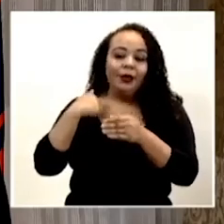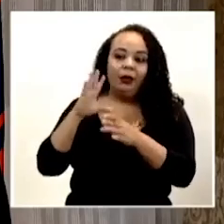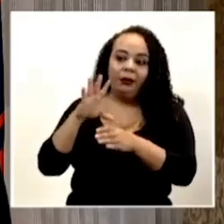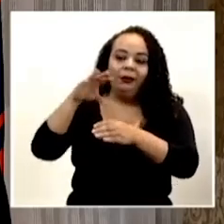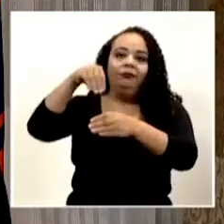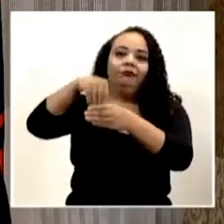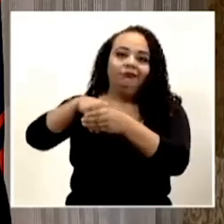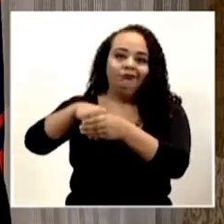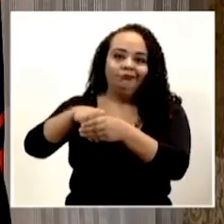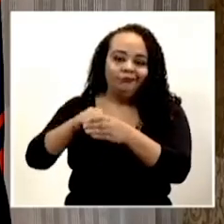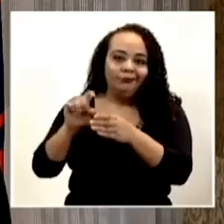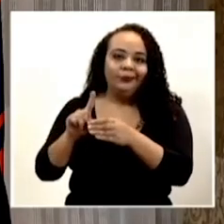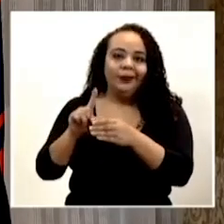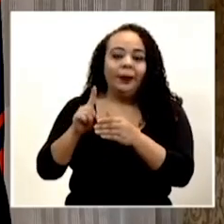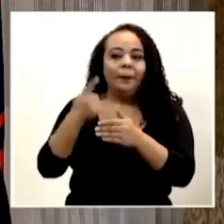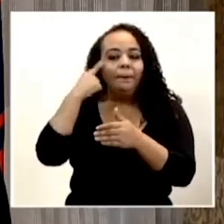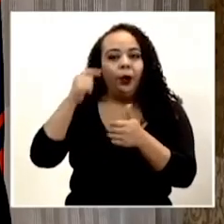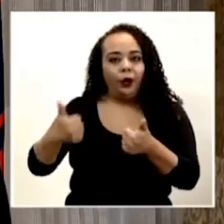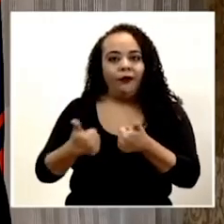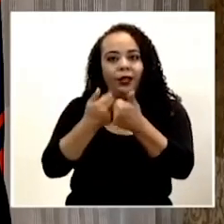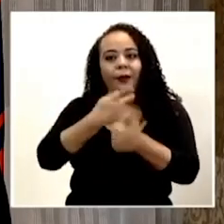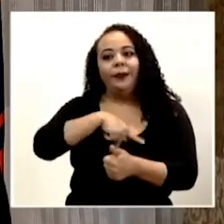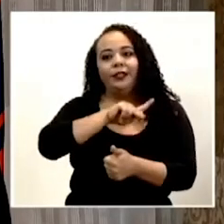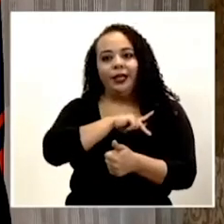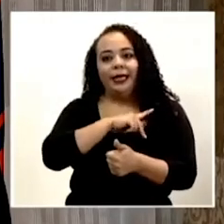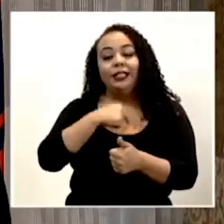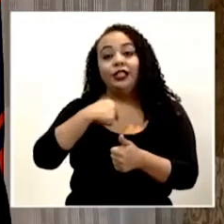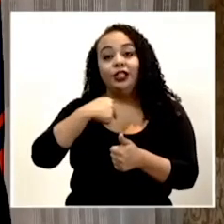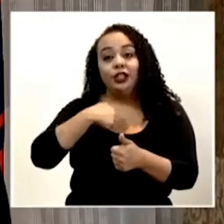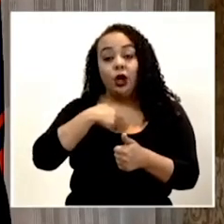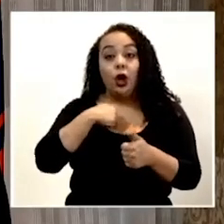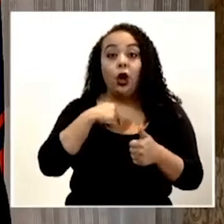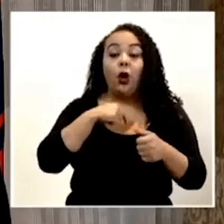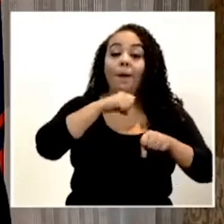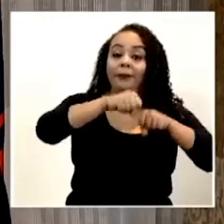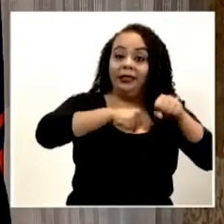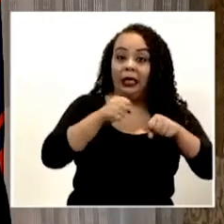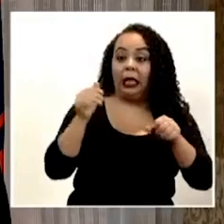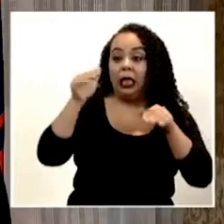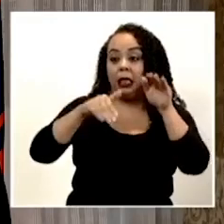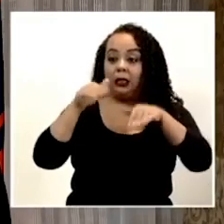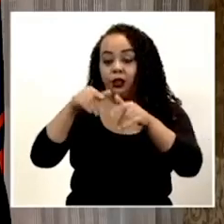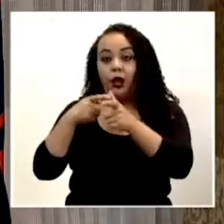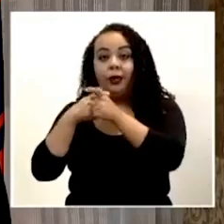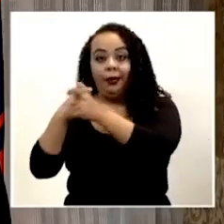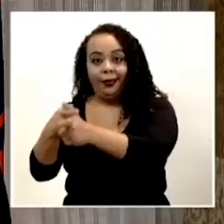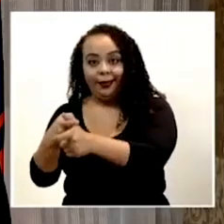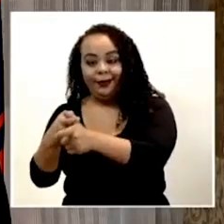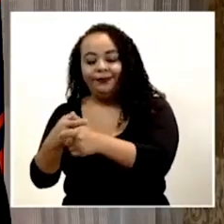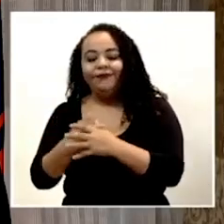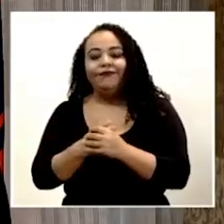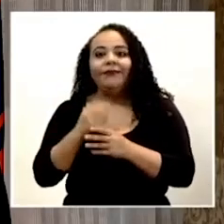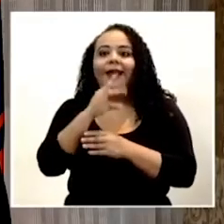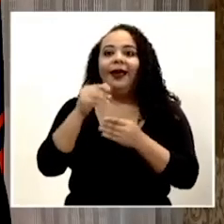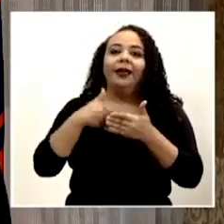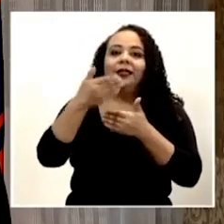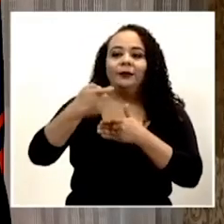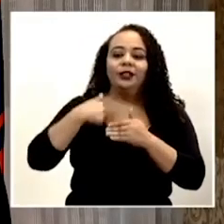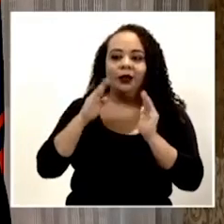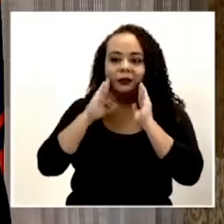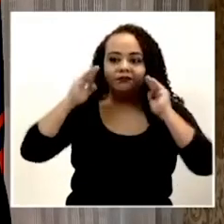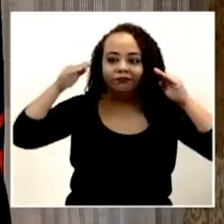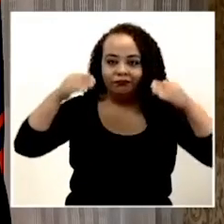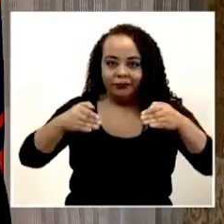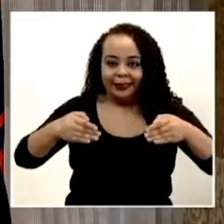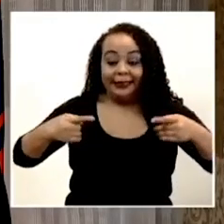en, primero por un reto personal, hice un triatlón, y luego, eh, me, me he estado dedicando a correr en,